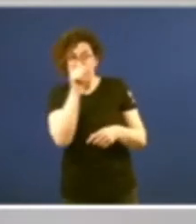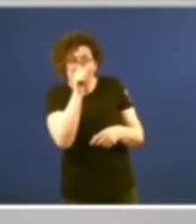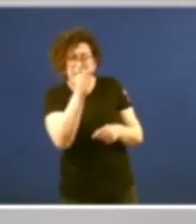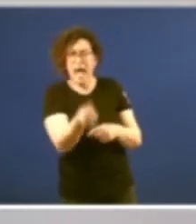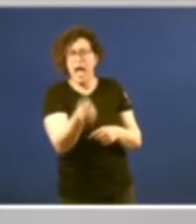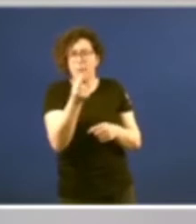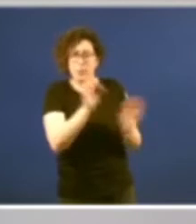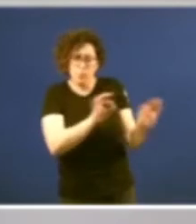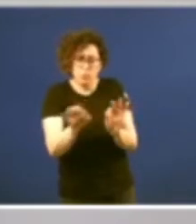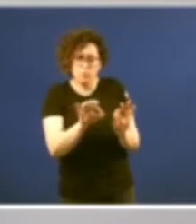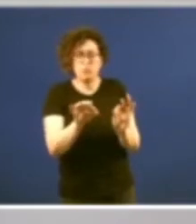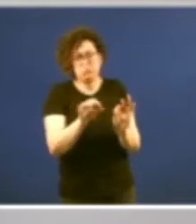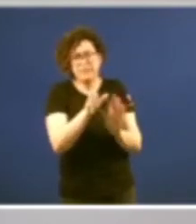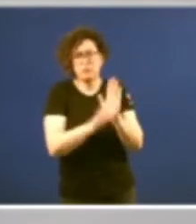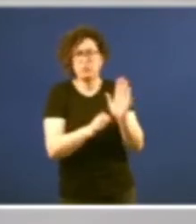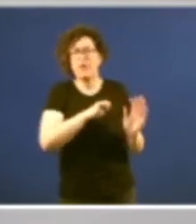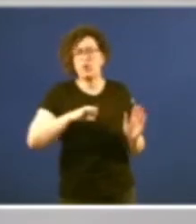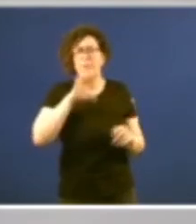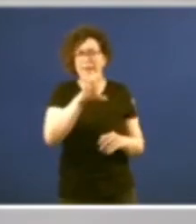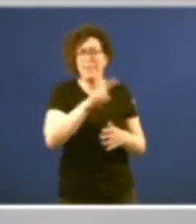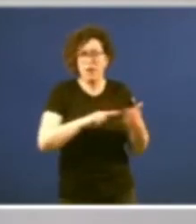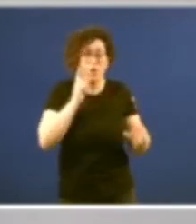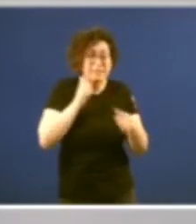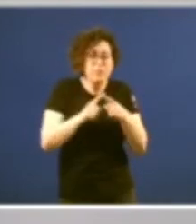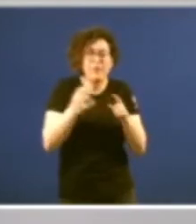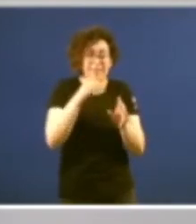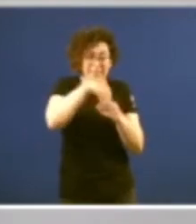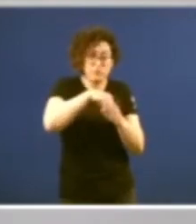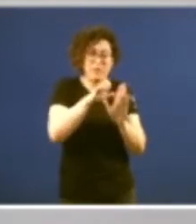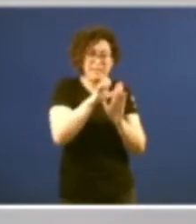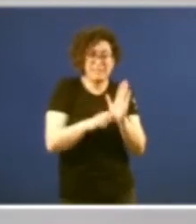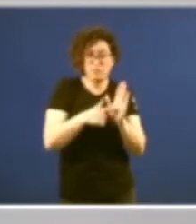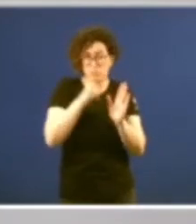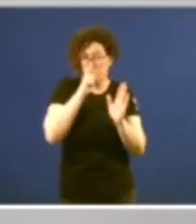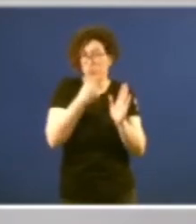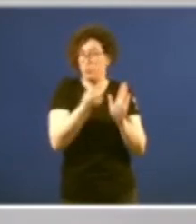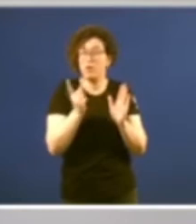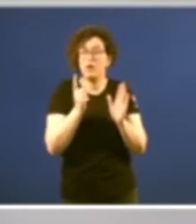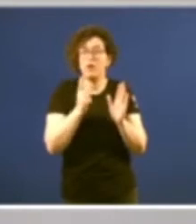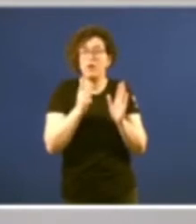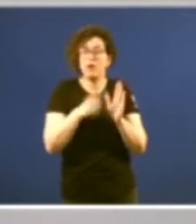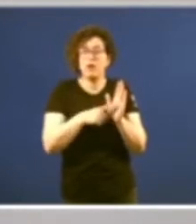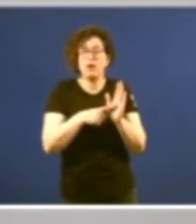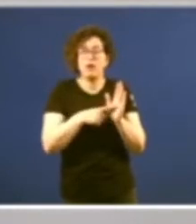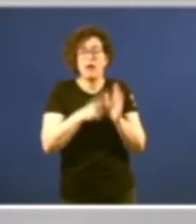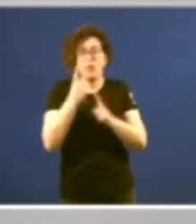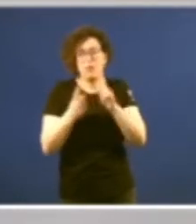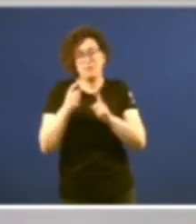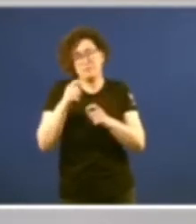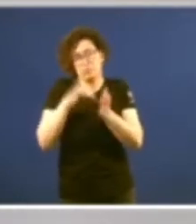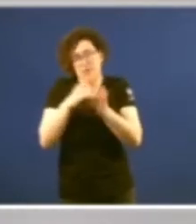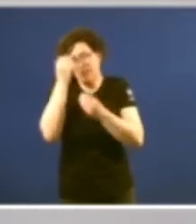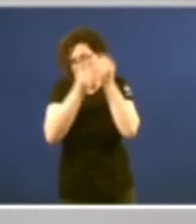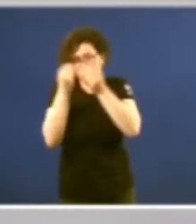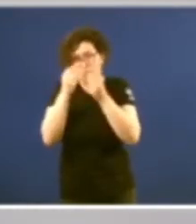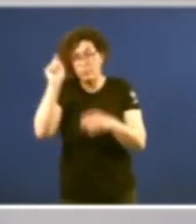elaboración de un estatuto de autonomía de Galicia cuyo estatuto recordaba el profesor Blanco en algunas reflexiones con el